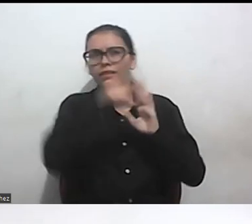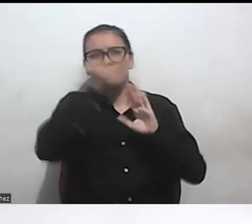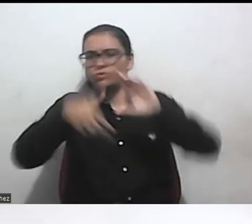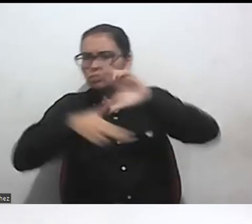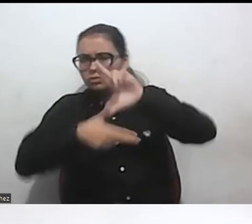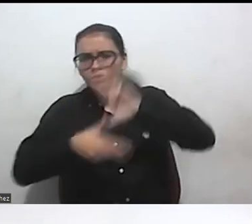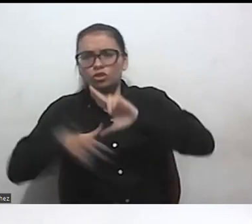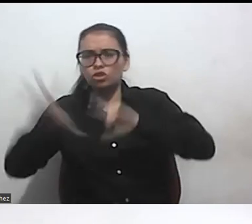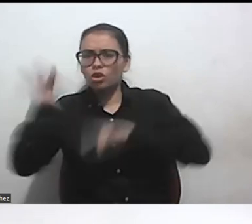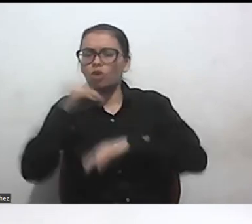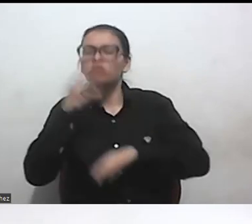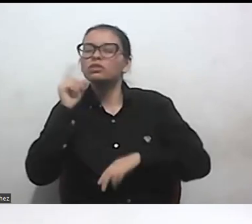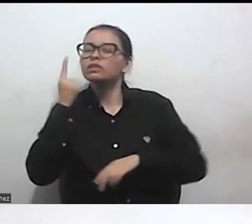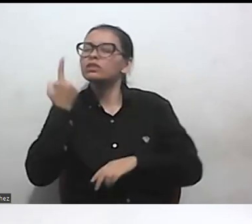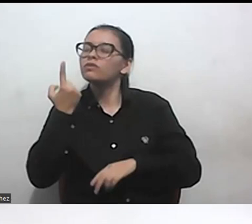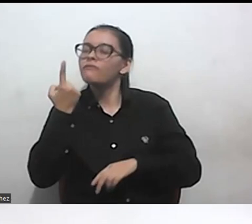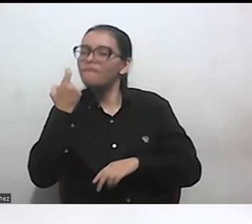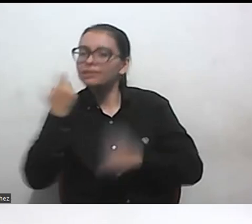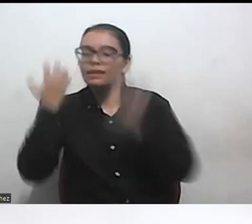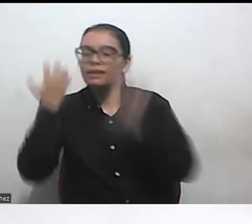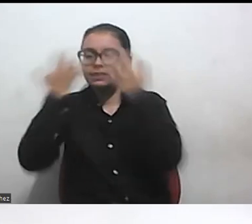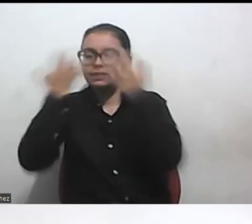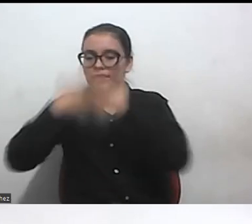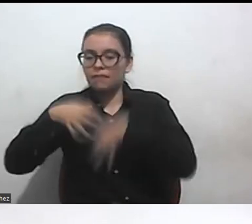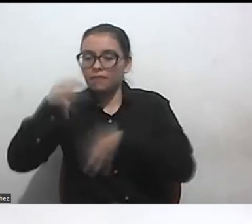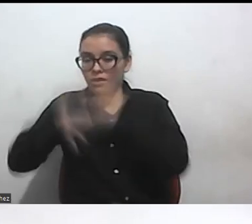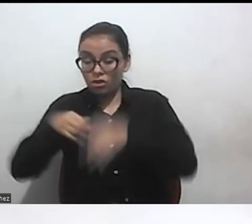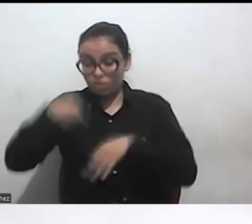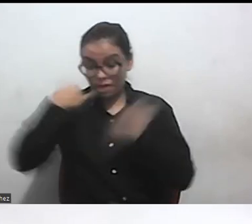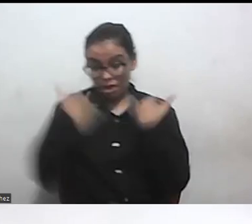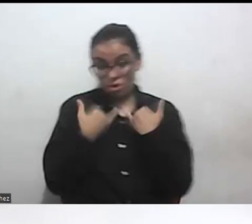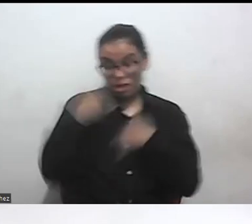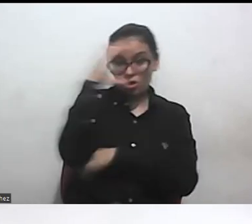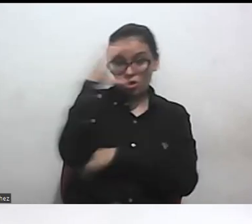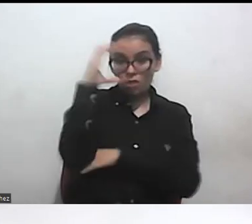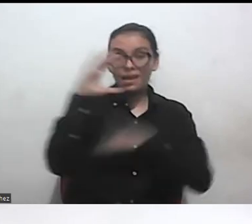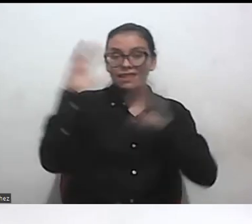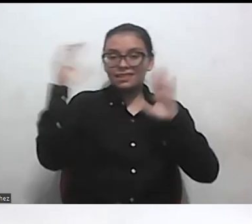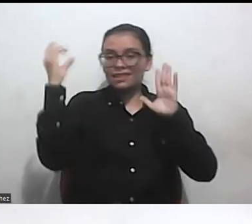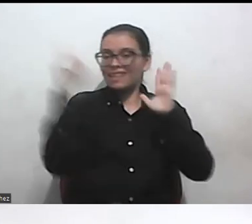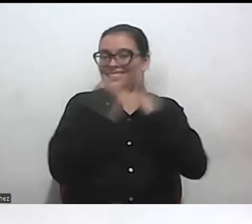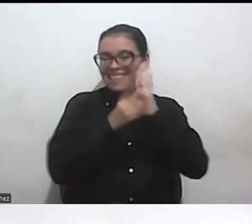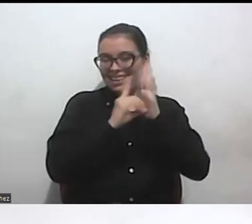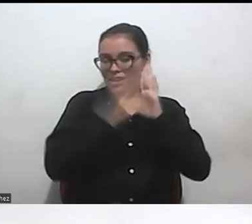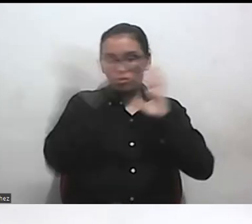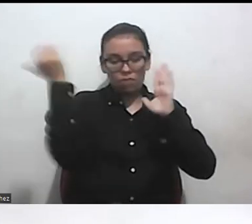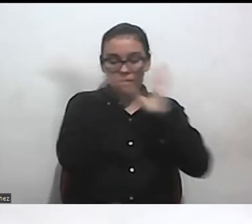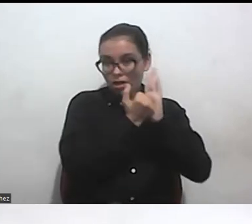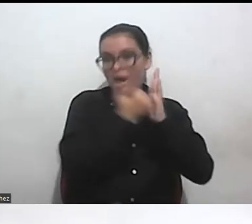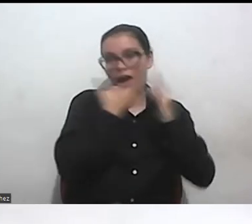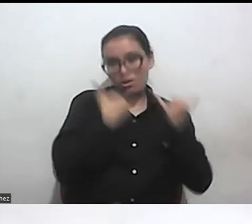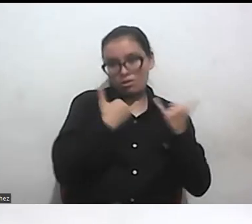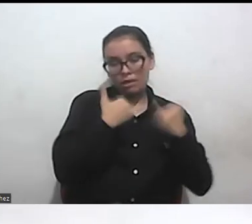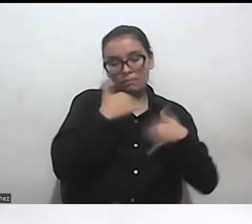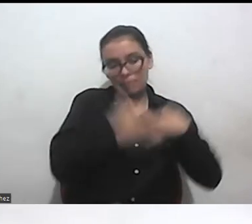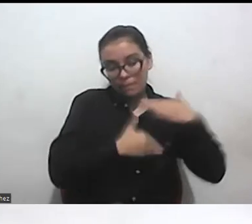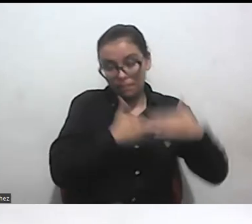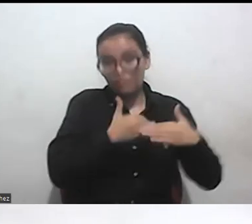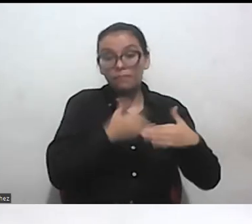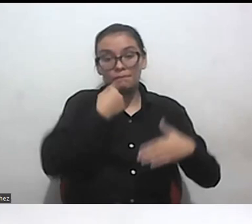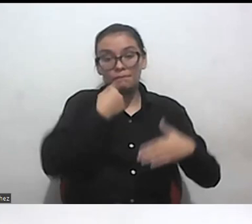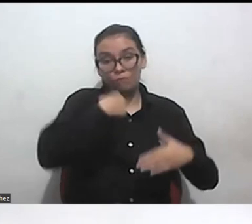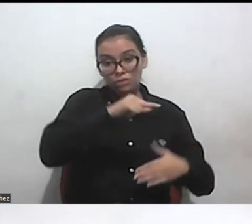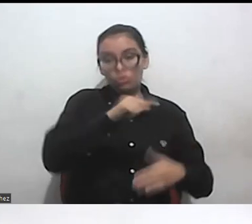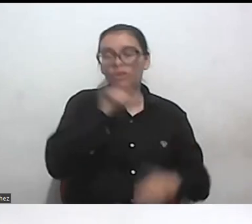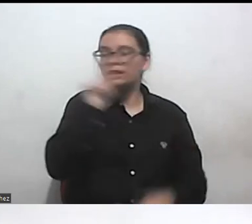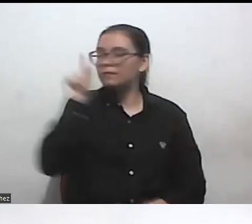sistemas de cuidado que en este momento en Colombia hay un decreto que se va a aprobar de comentarios para hacer y una cosita que yo quisiera